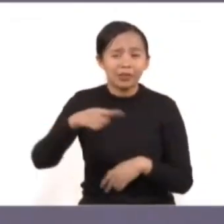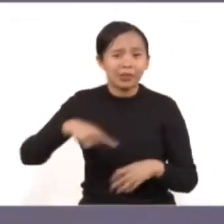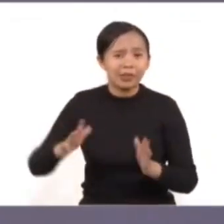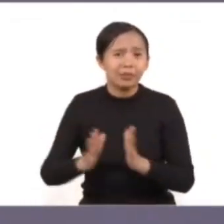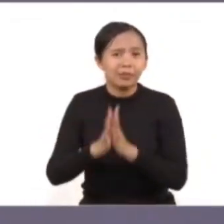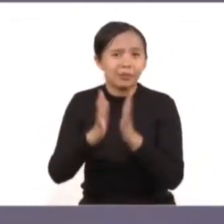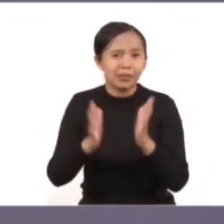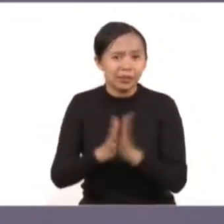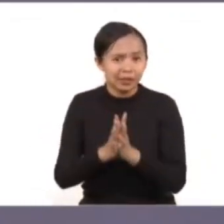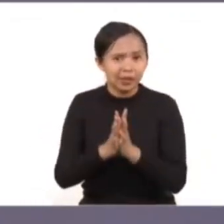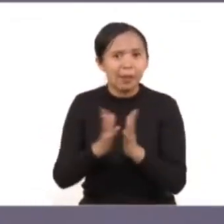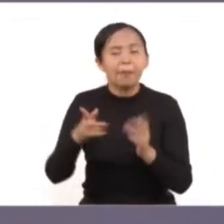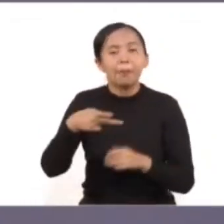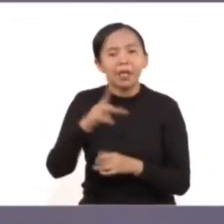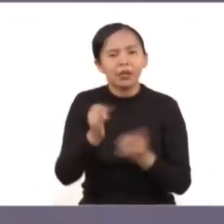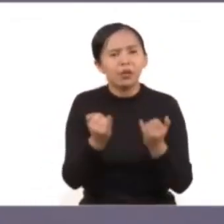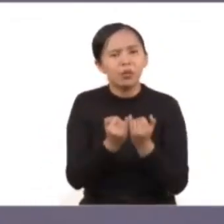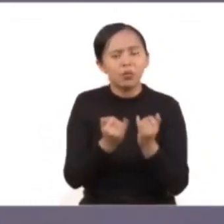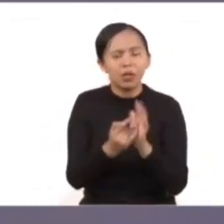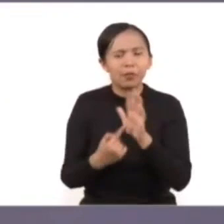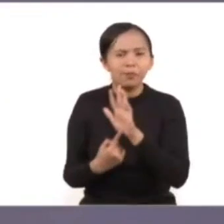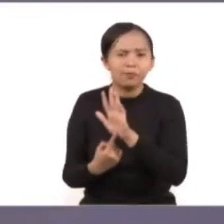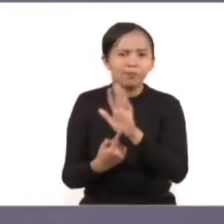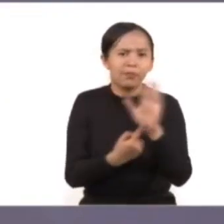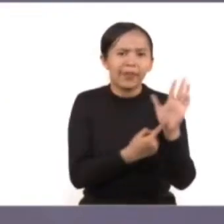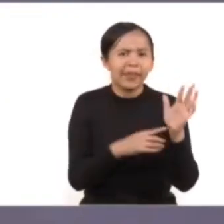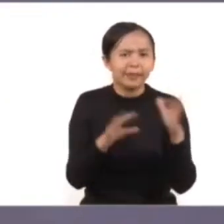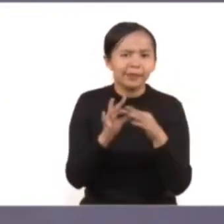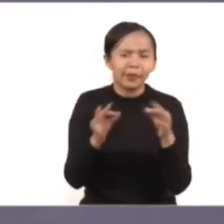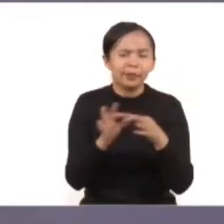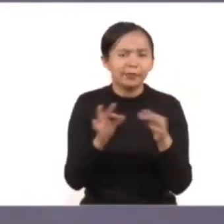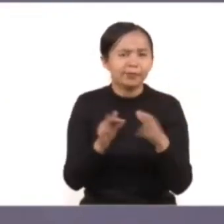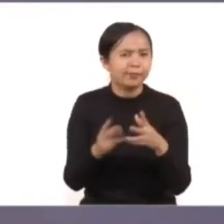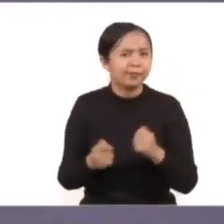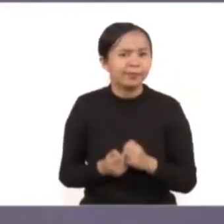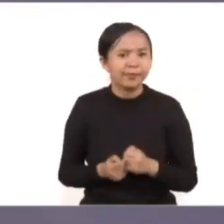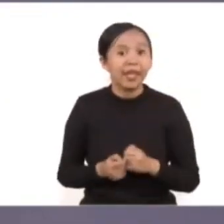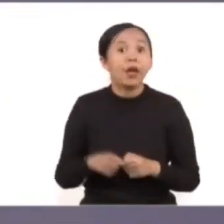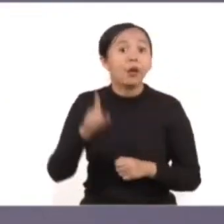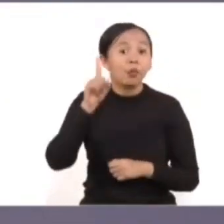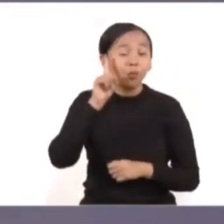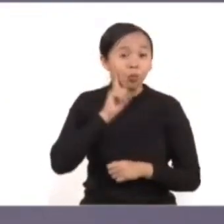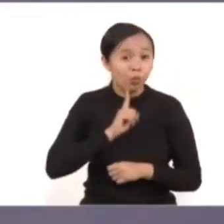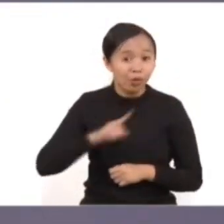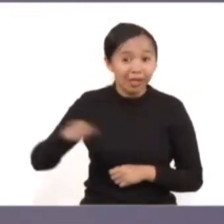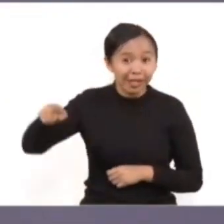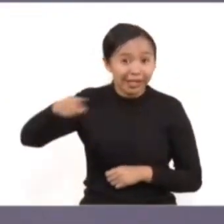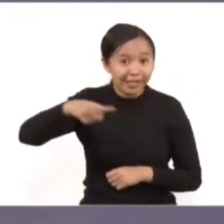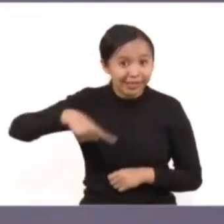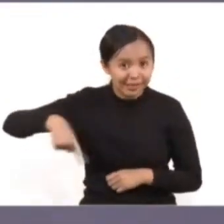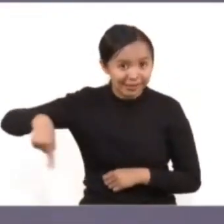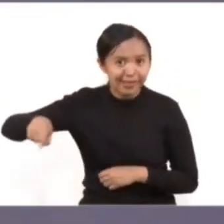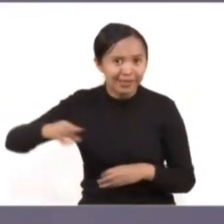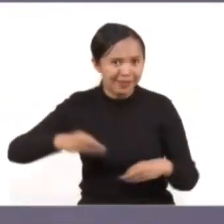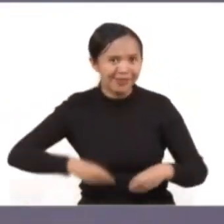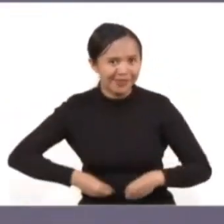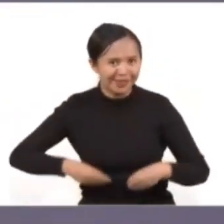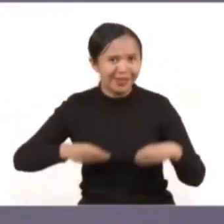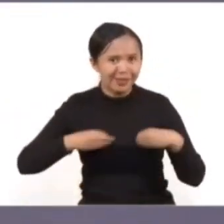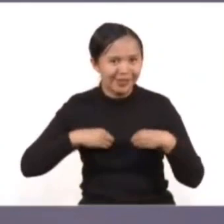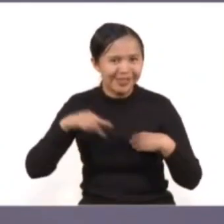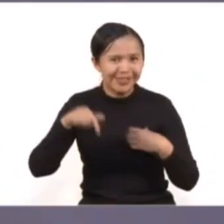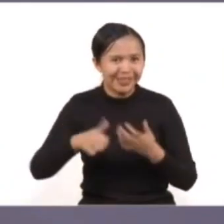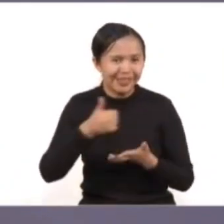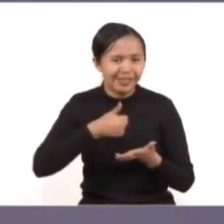también en la rendición de cuentas. Las mujeres de esta ciudad tienen el derecho de conocer qué acciones